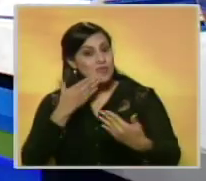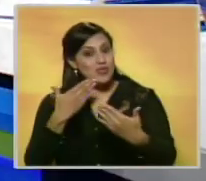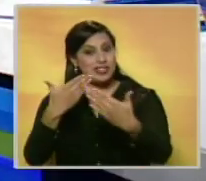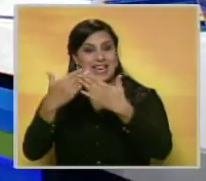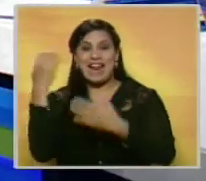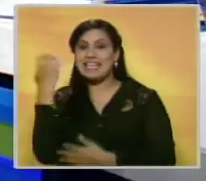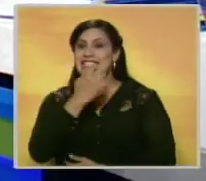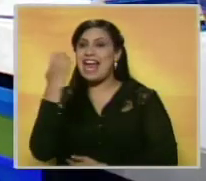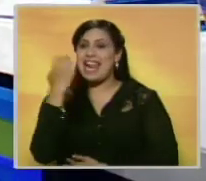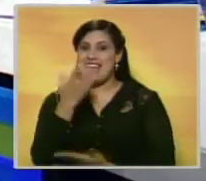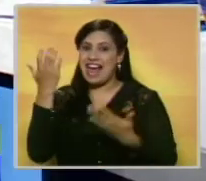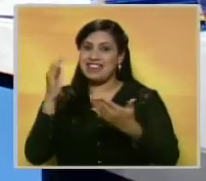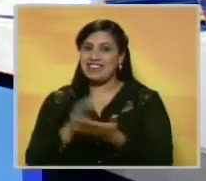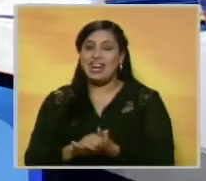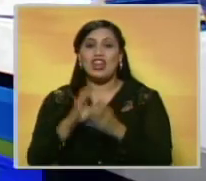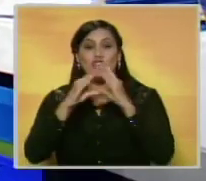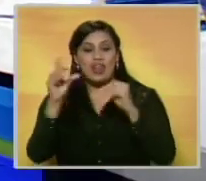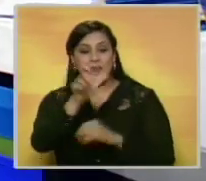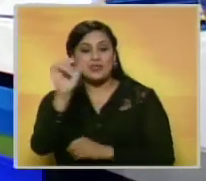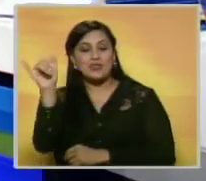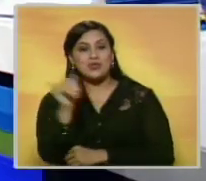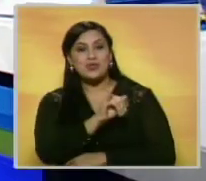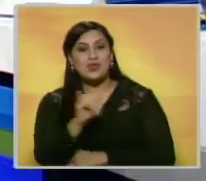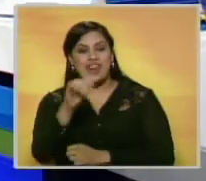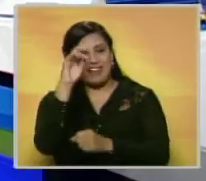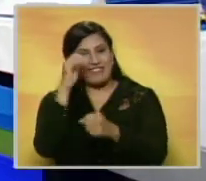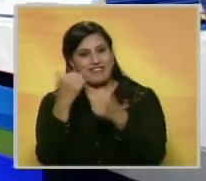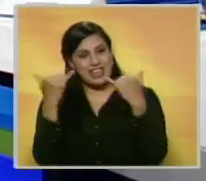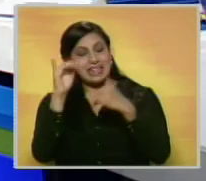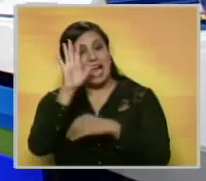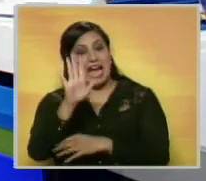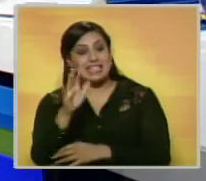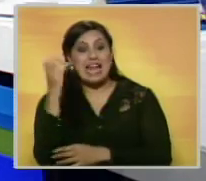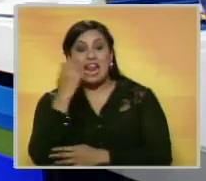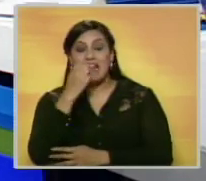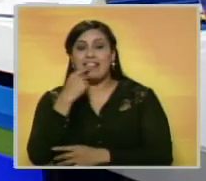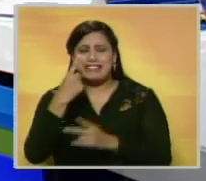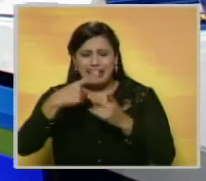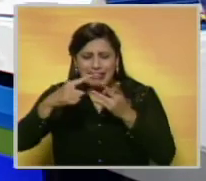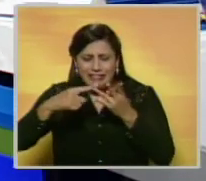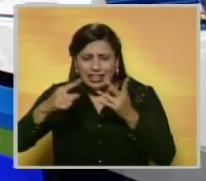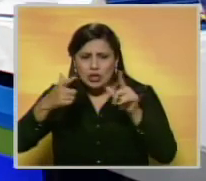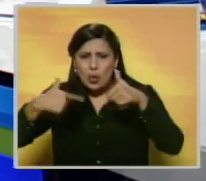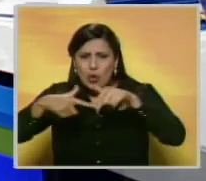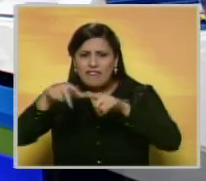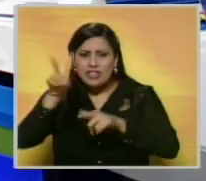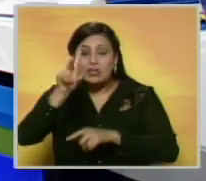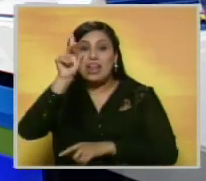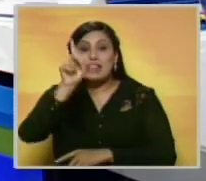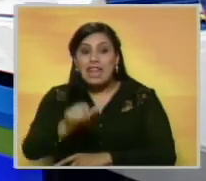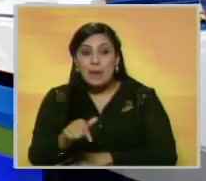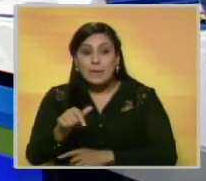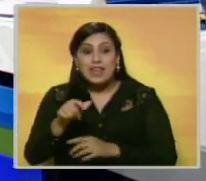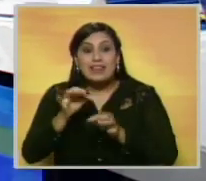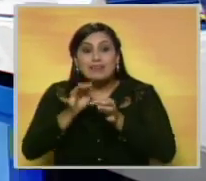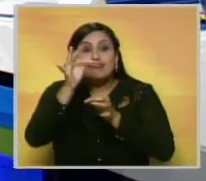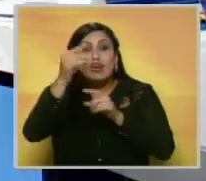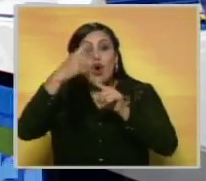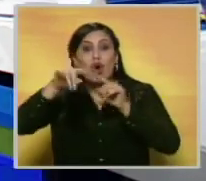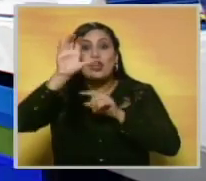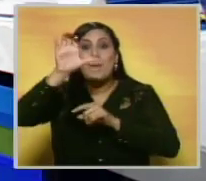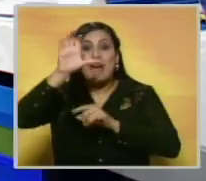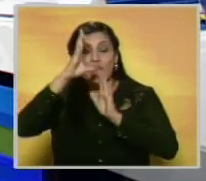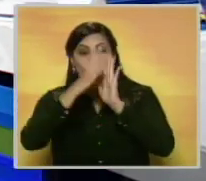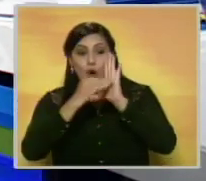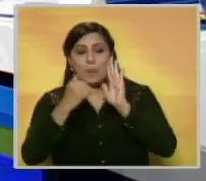Muchísimas gracias Elianta y a todos los zulianos enferiados. Así es, Elianta dice que en distintos lugares de Venezuela, pero también ha trascendido las fronteras,